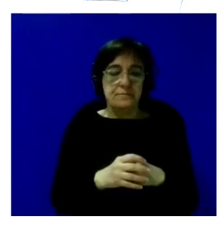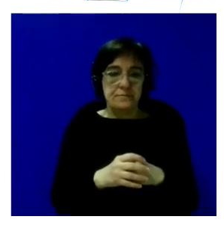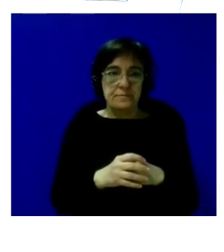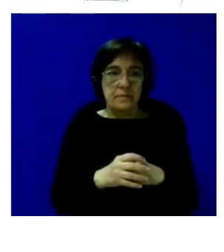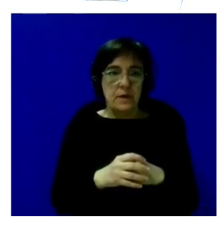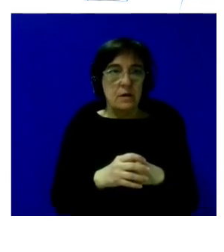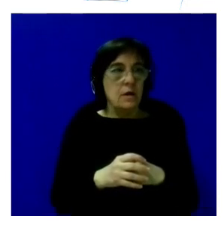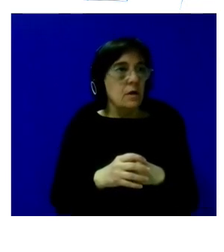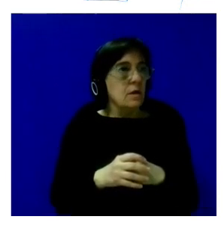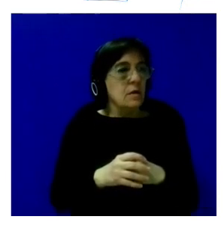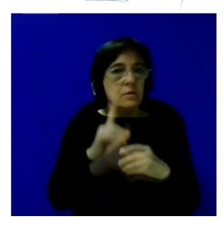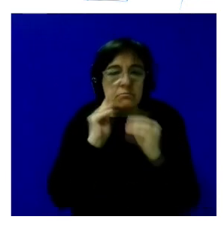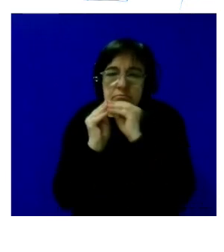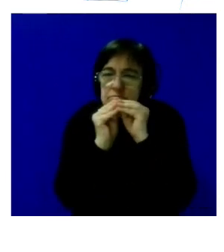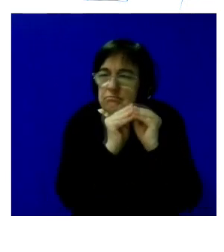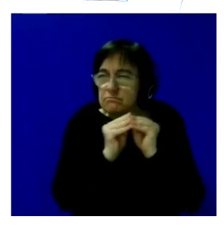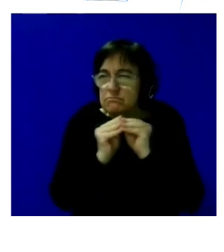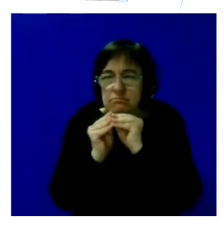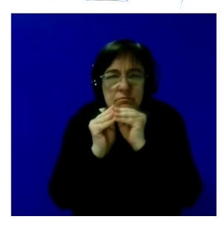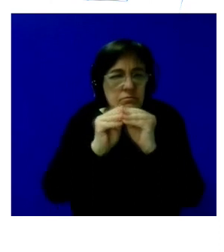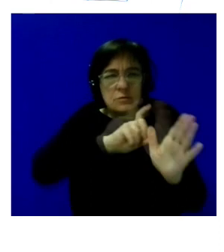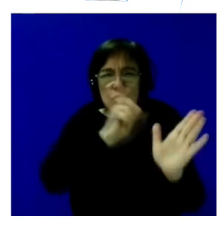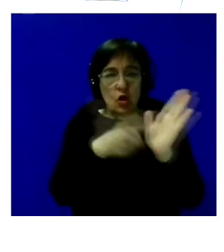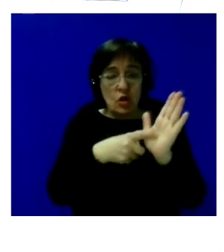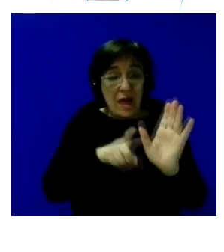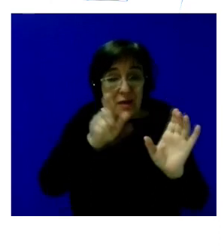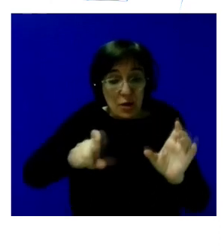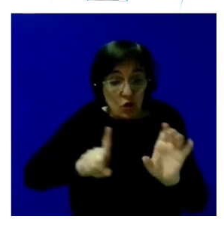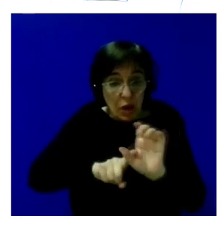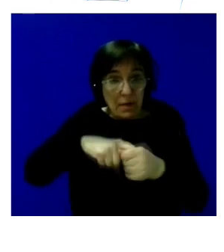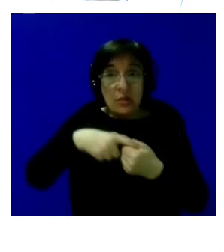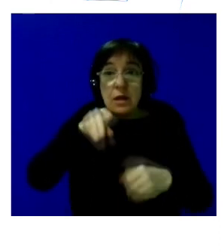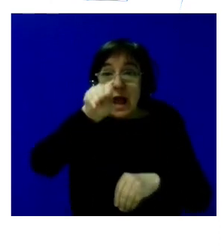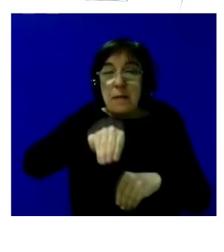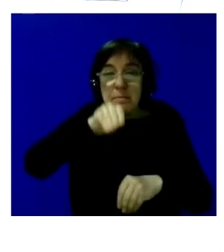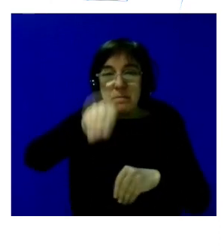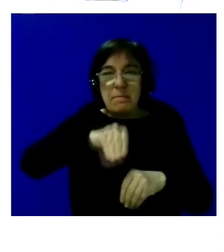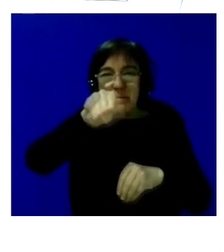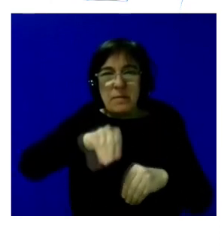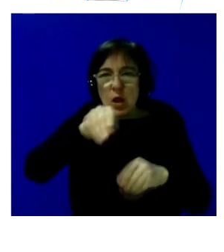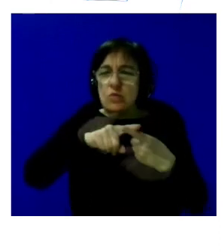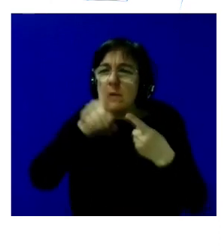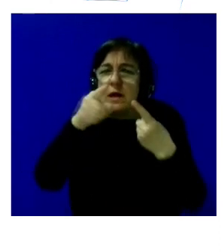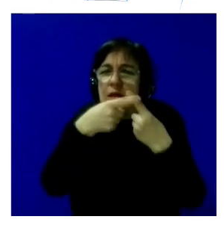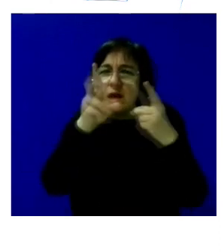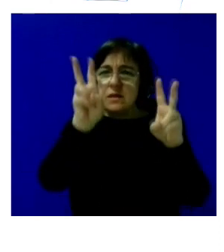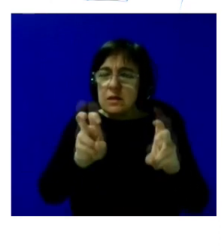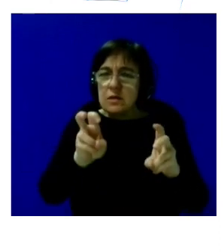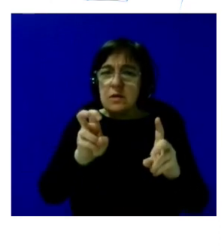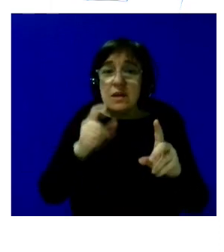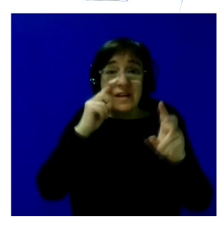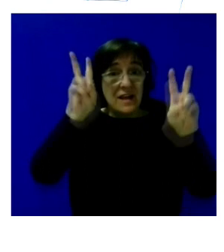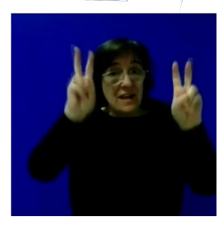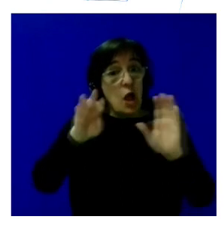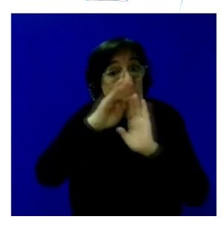es un consenso unánime de todas las personas participantes a las que se le preguntaba de una manera explícita sobre esto retoma contribuido